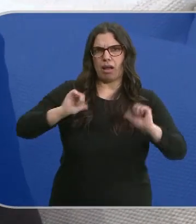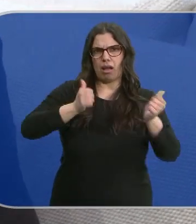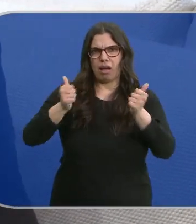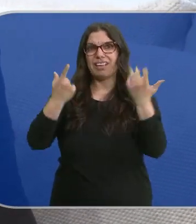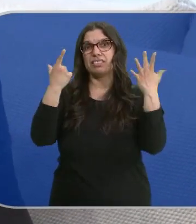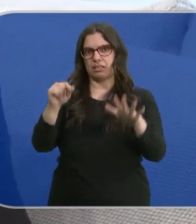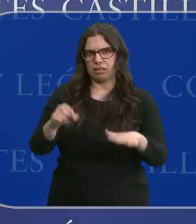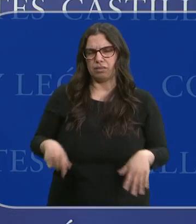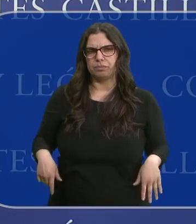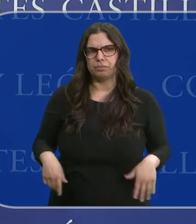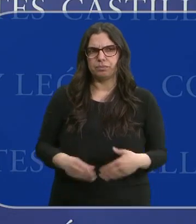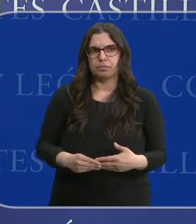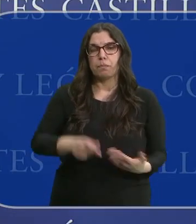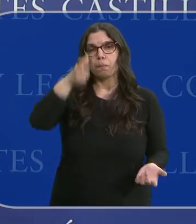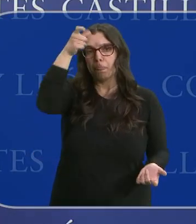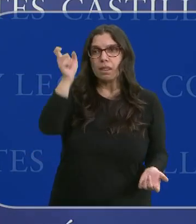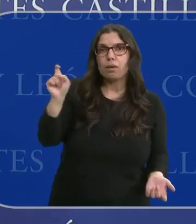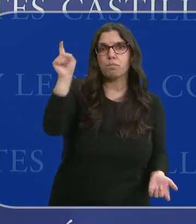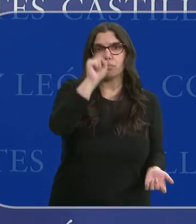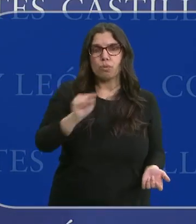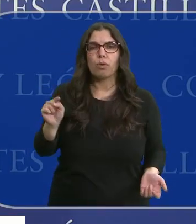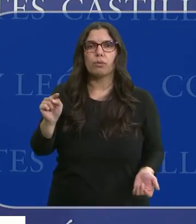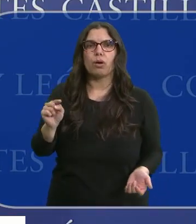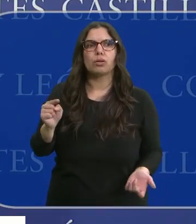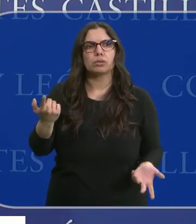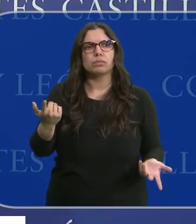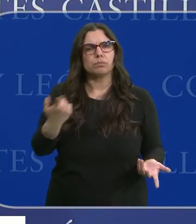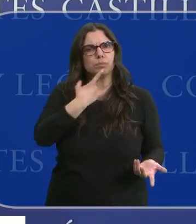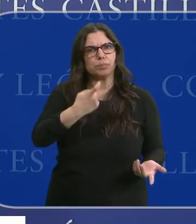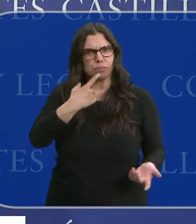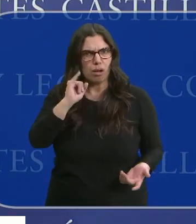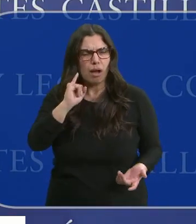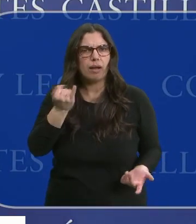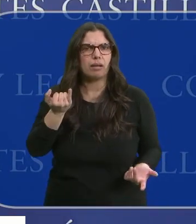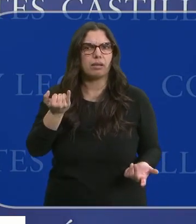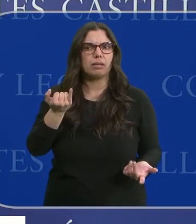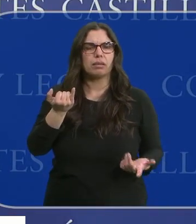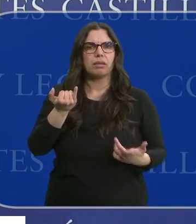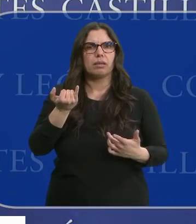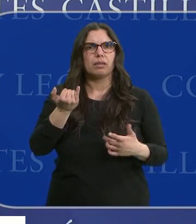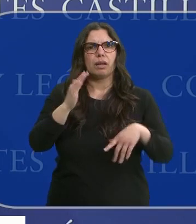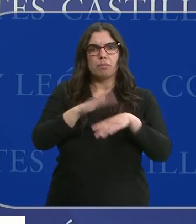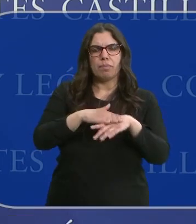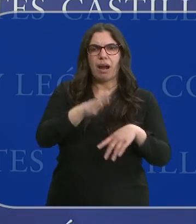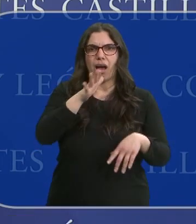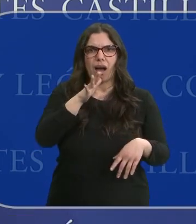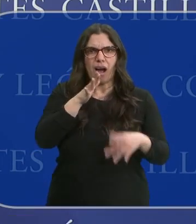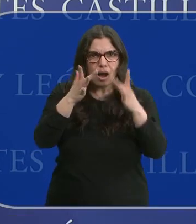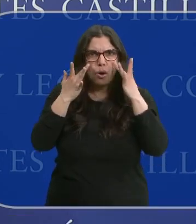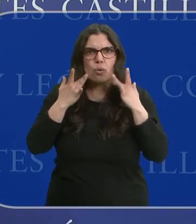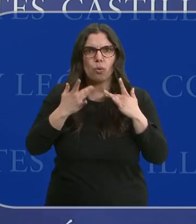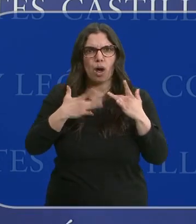iniciado 60. Municipios que están, digamos, teniendo dificultades para el abastecimiento de agua potable,